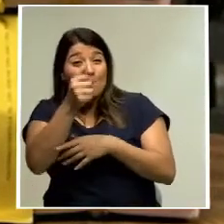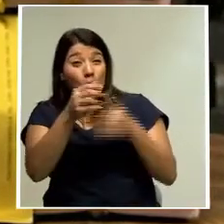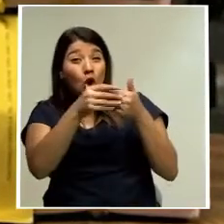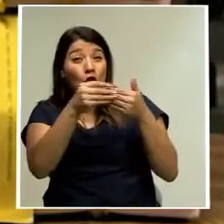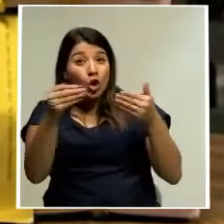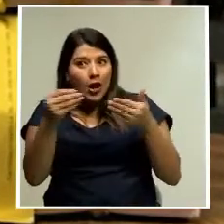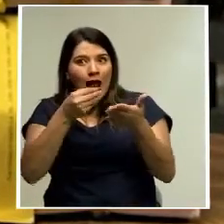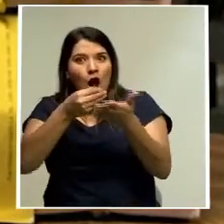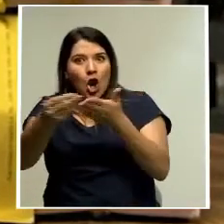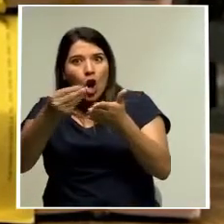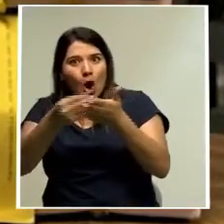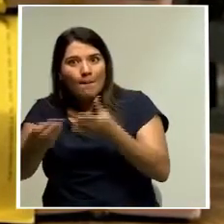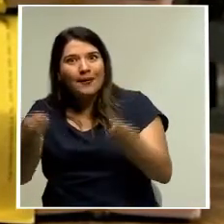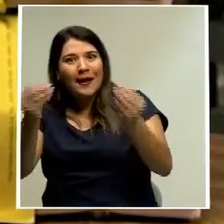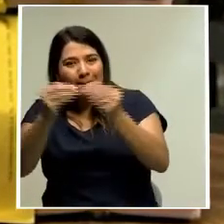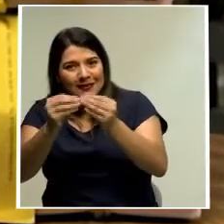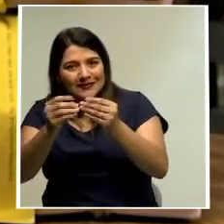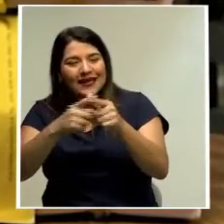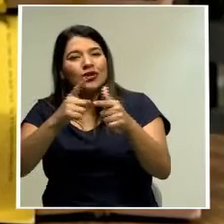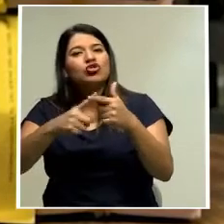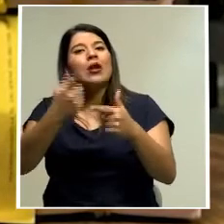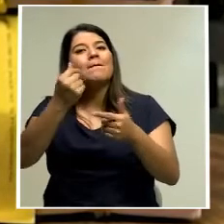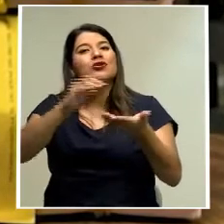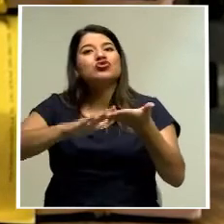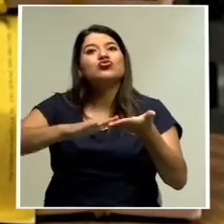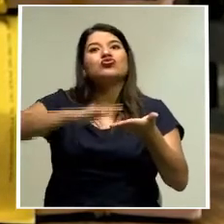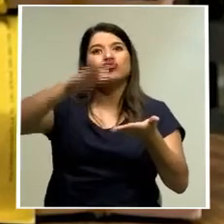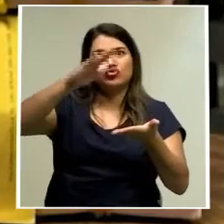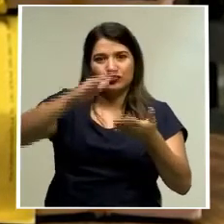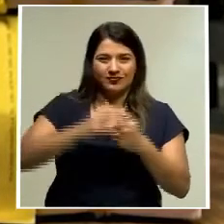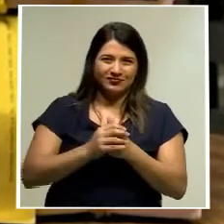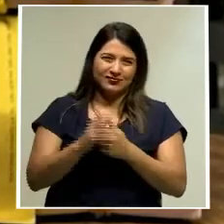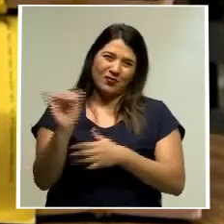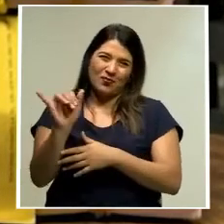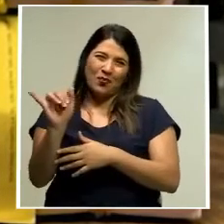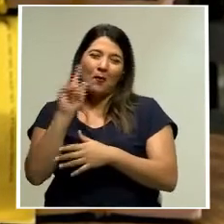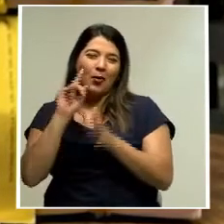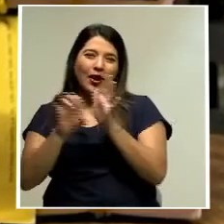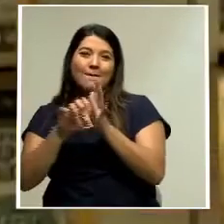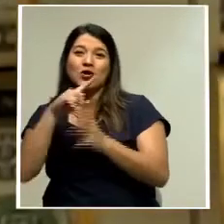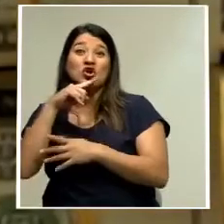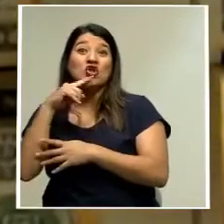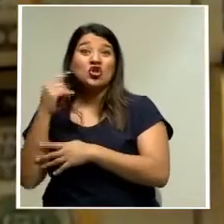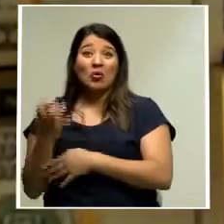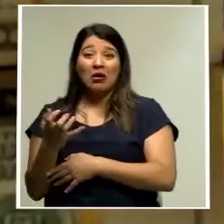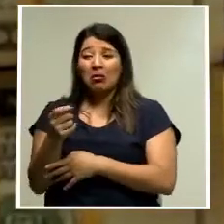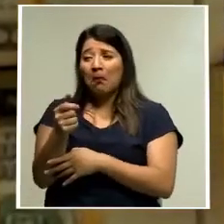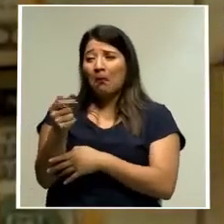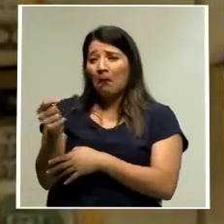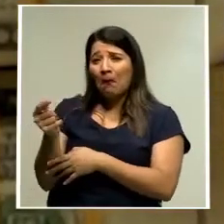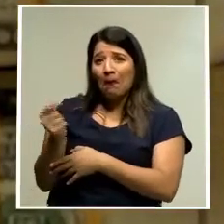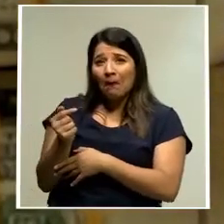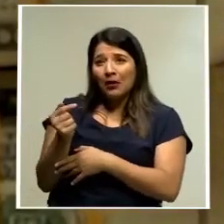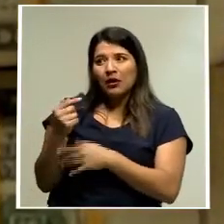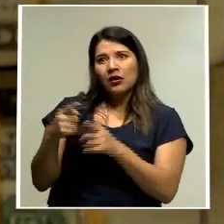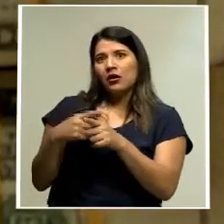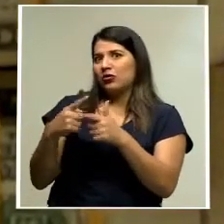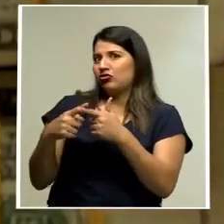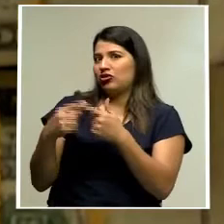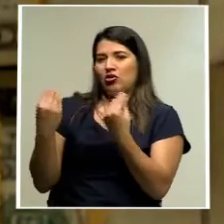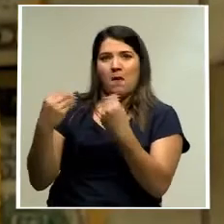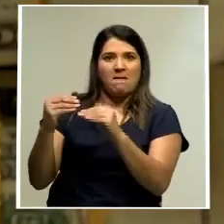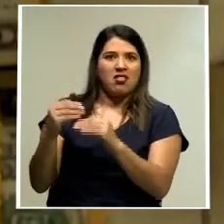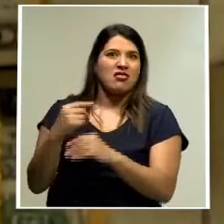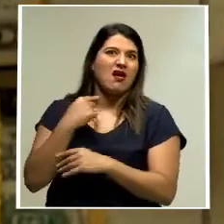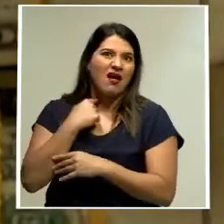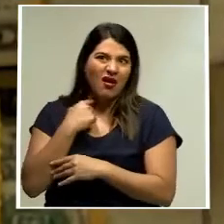meses, ¿verdad? Incluso el último año. La situación de pandemia ha hecho que muchas actividades económicas que son generadoras de divisas, es decir, que